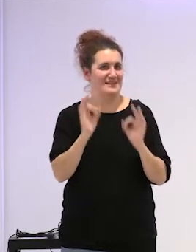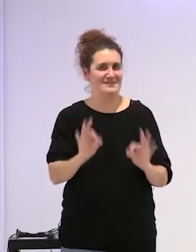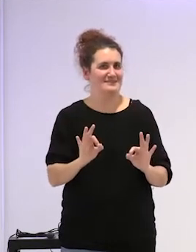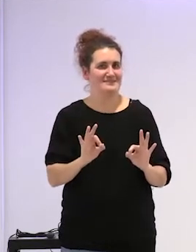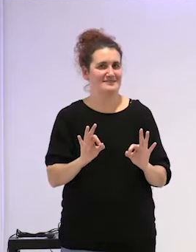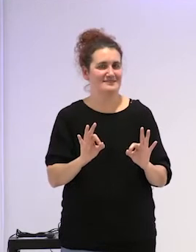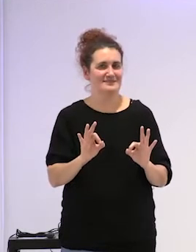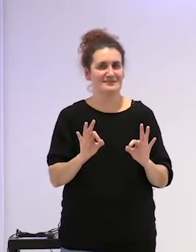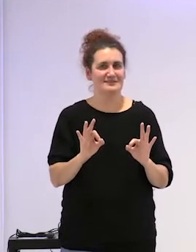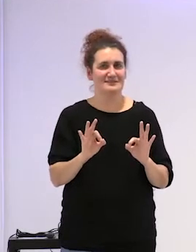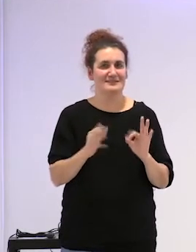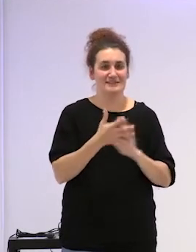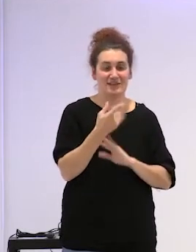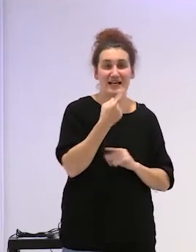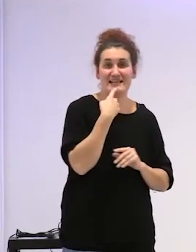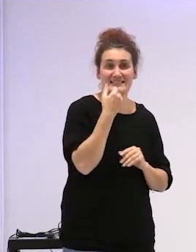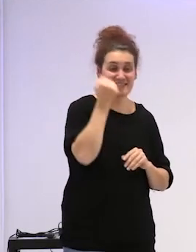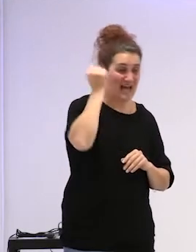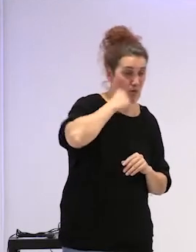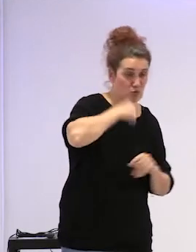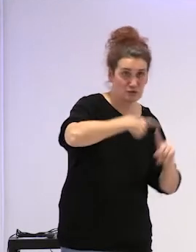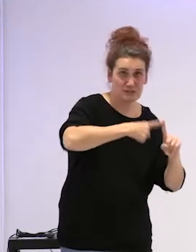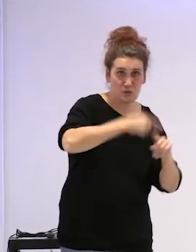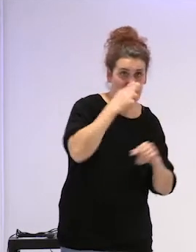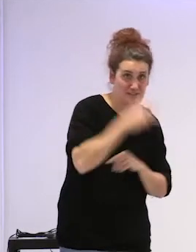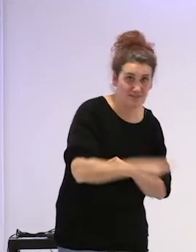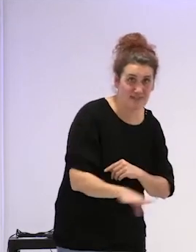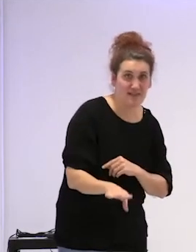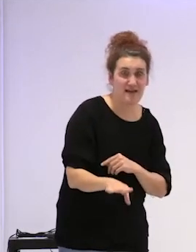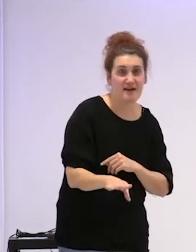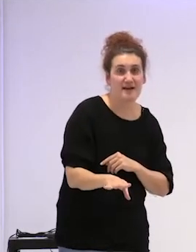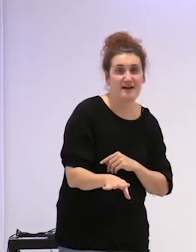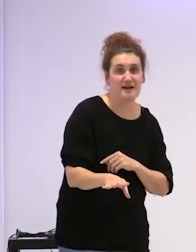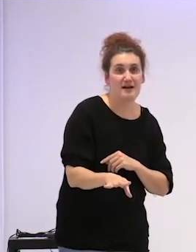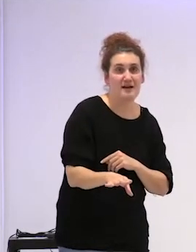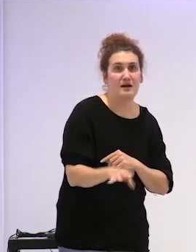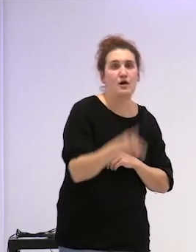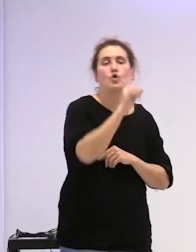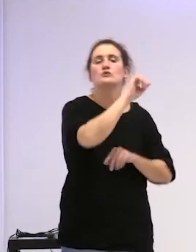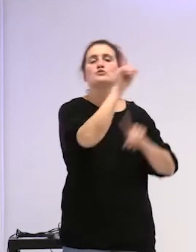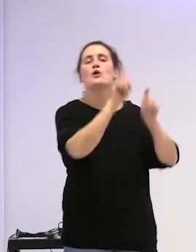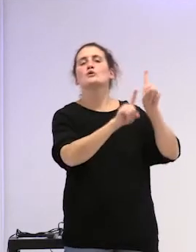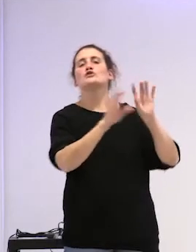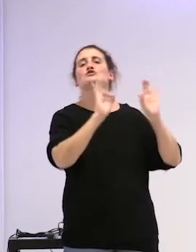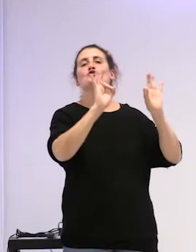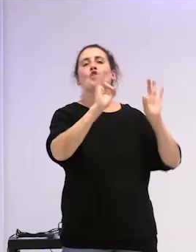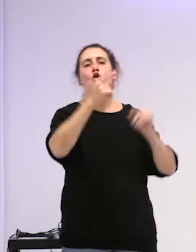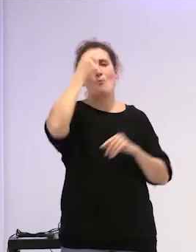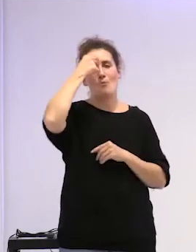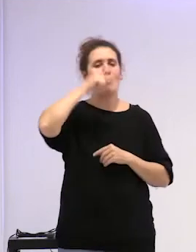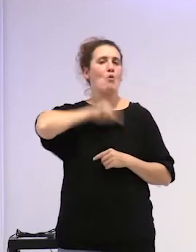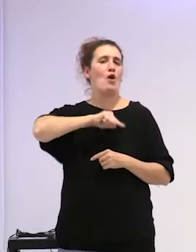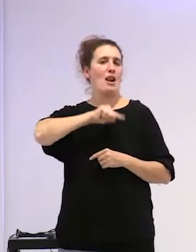es decir los abusos sexuales de la infancia no son una cuestión exclusivamente moral